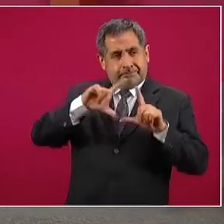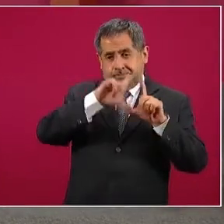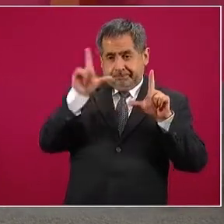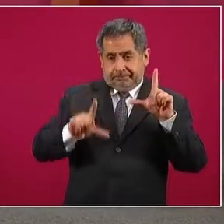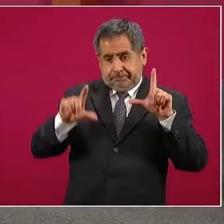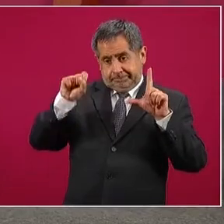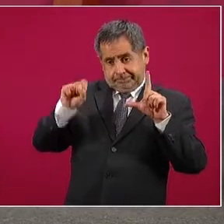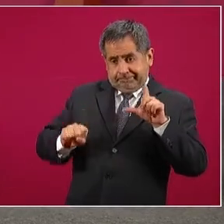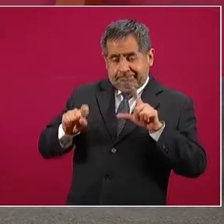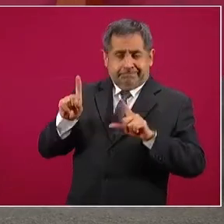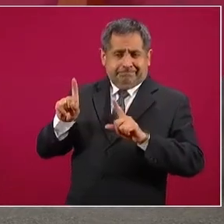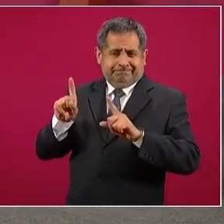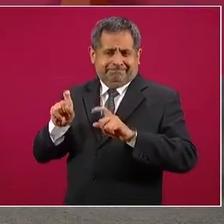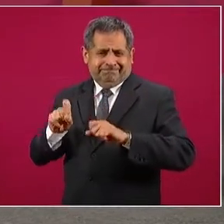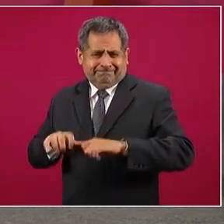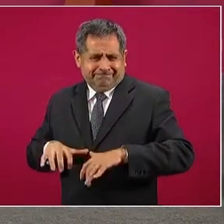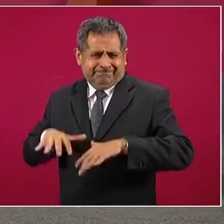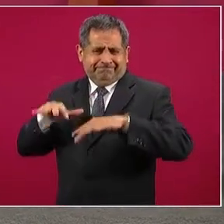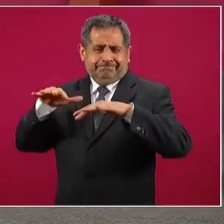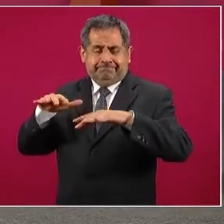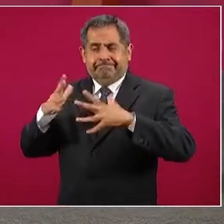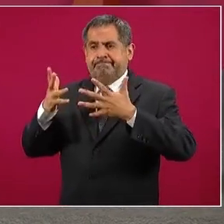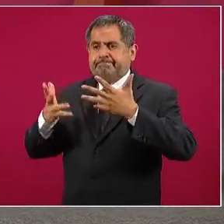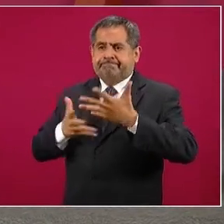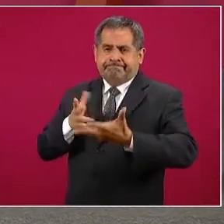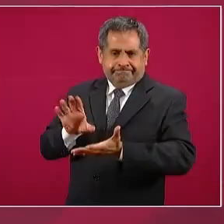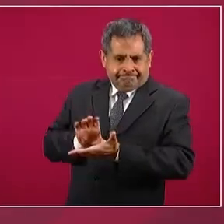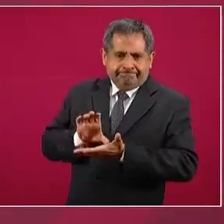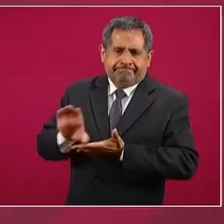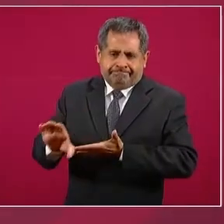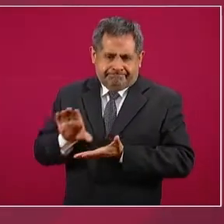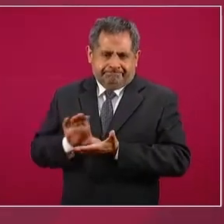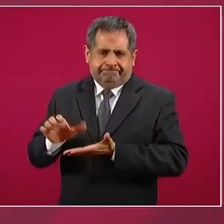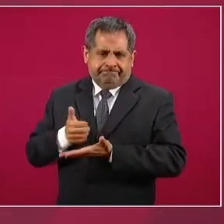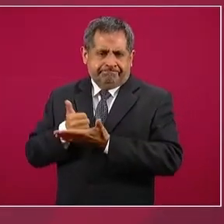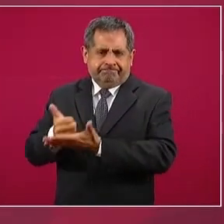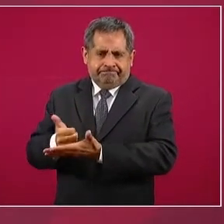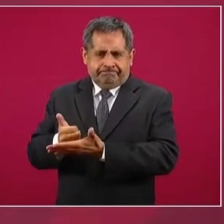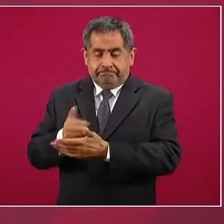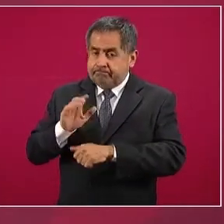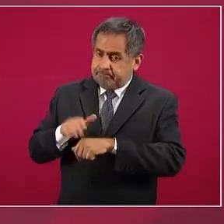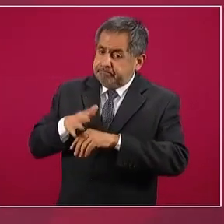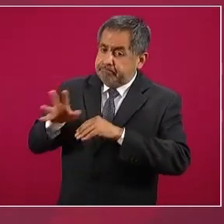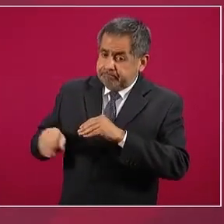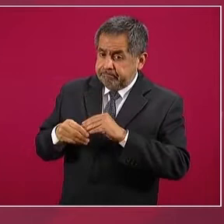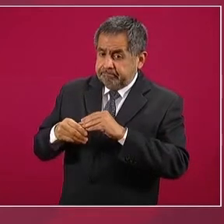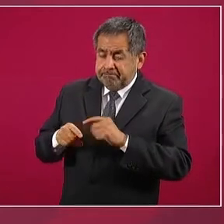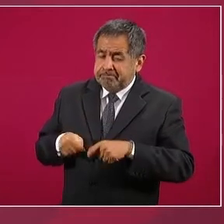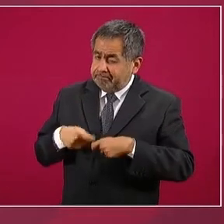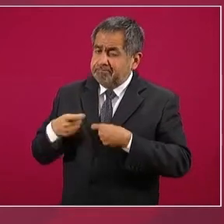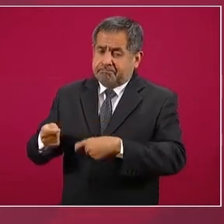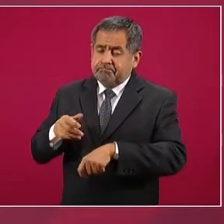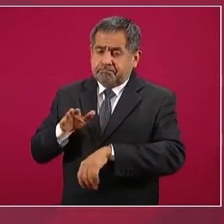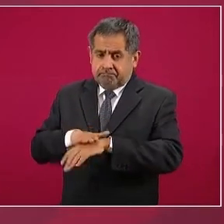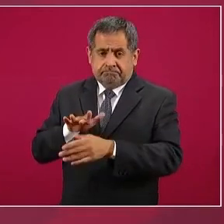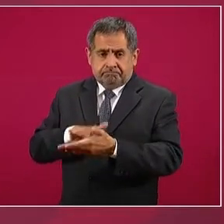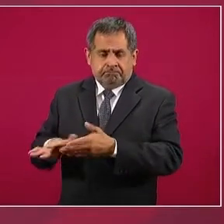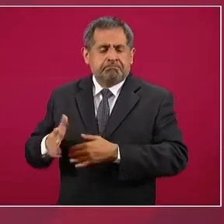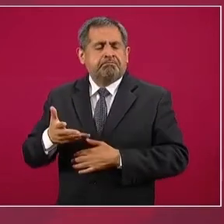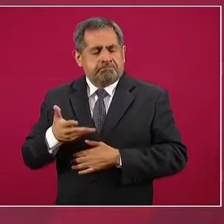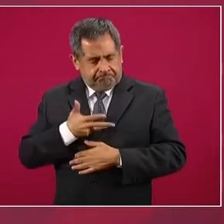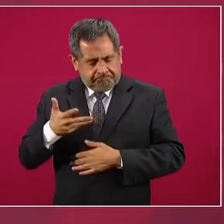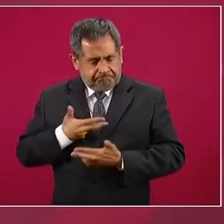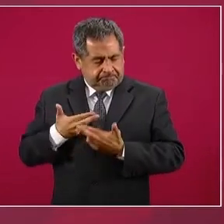que van a requerir de apoyos económicos adicionales y tenemos